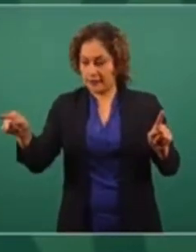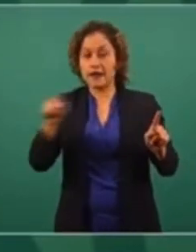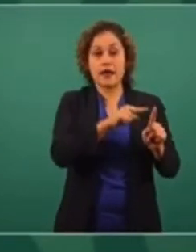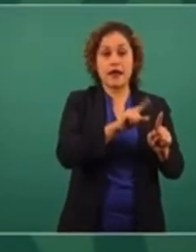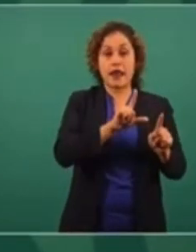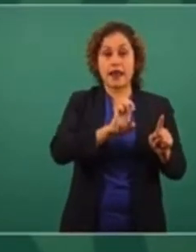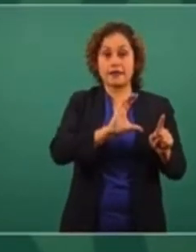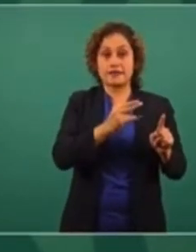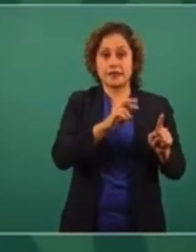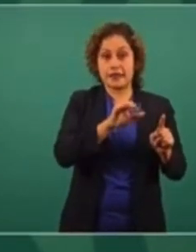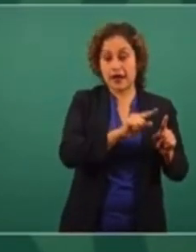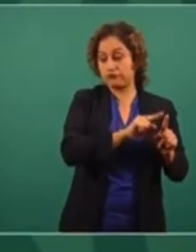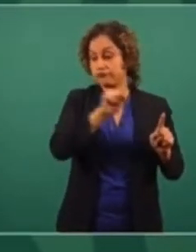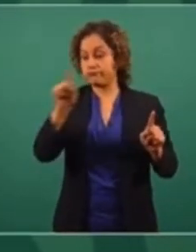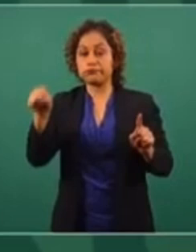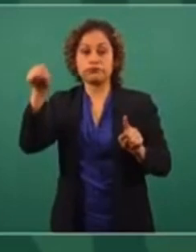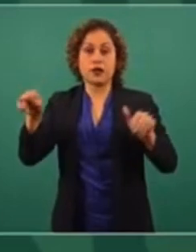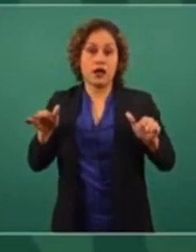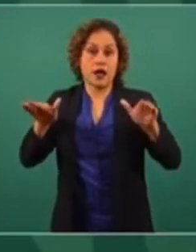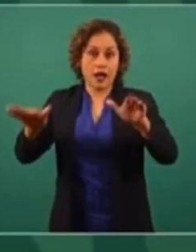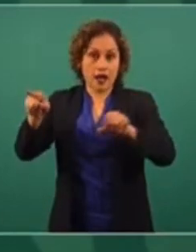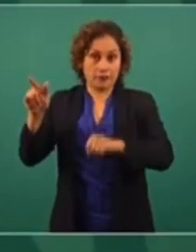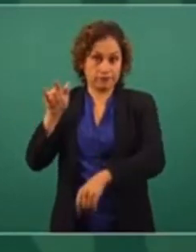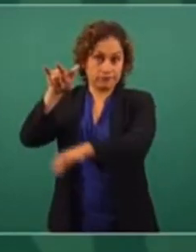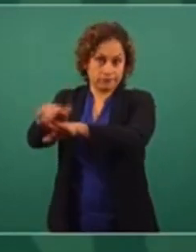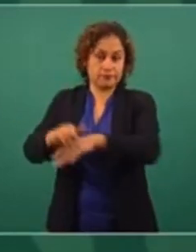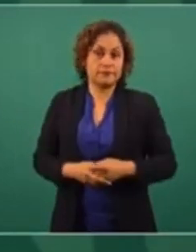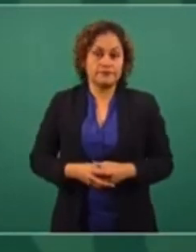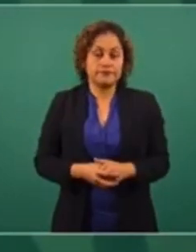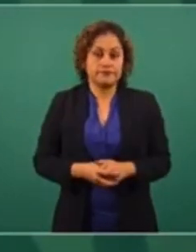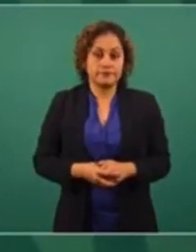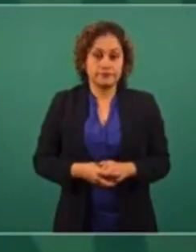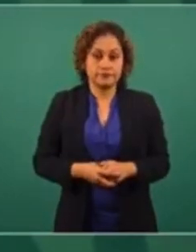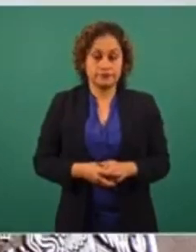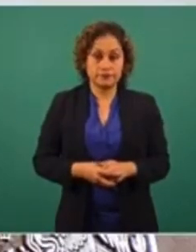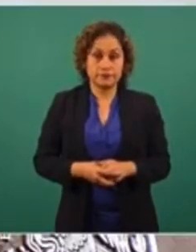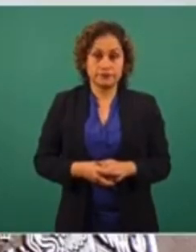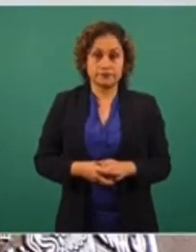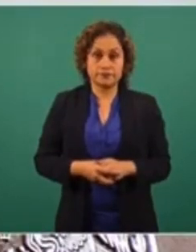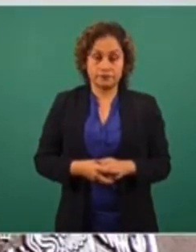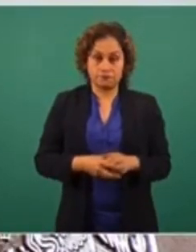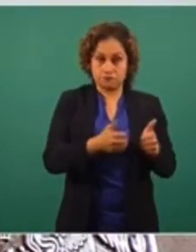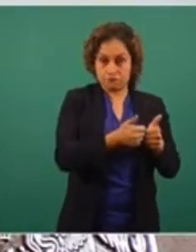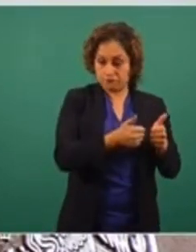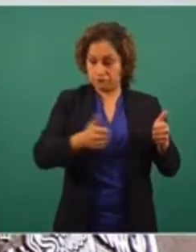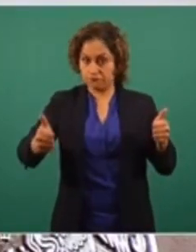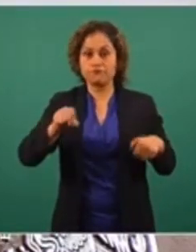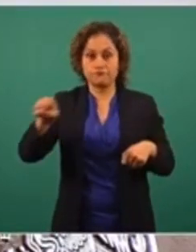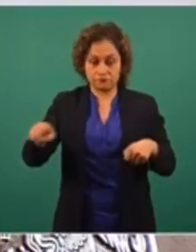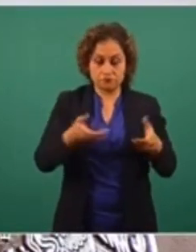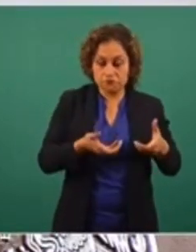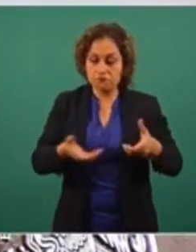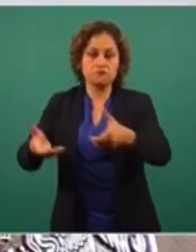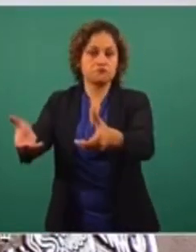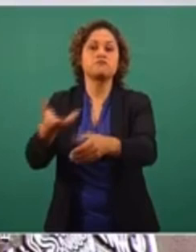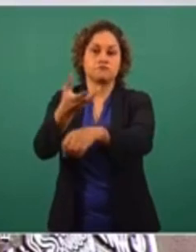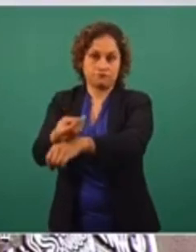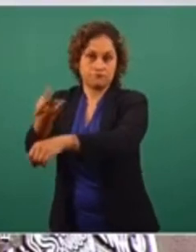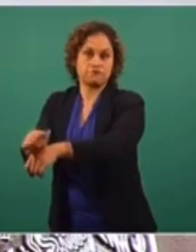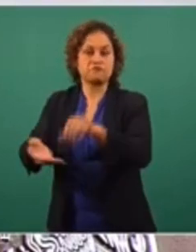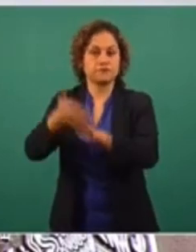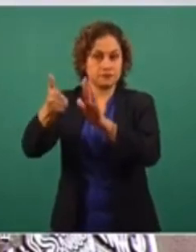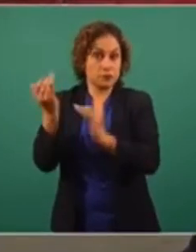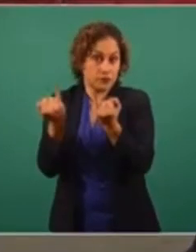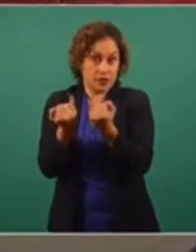la base aérea, hasta el aeropuerto Felipe Ángeles, y se está